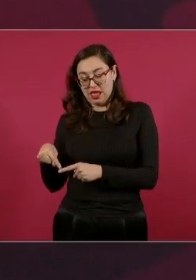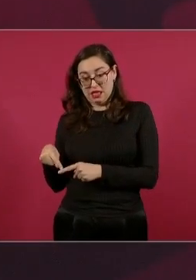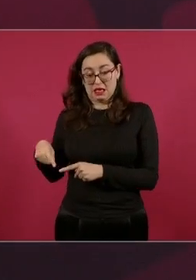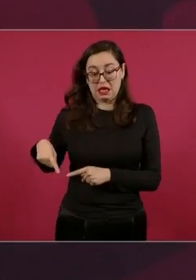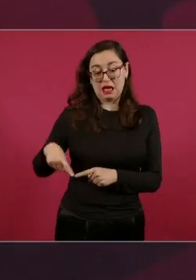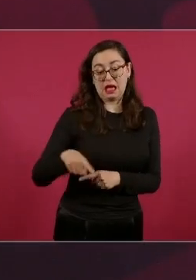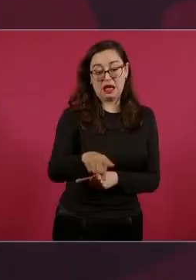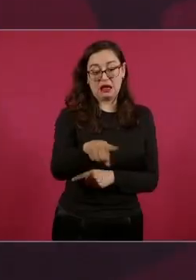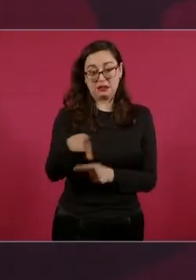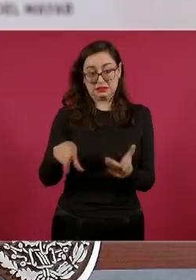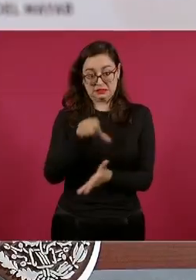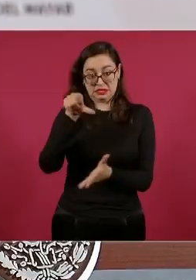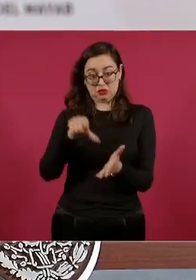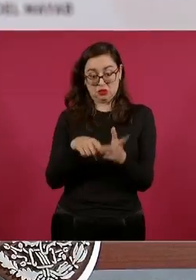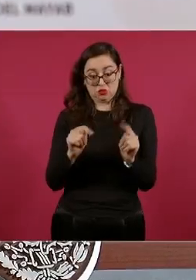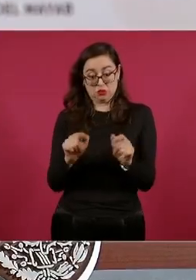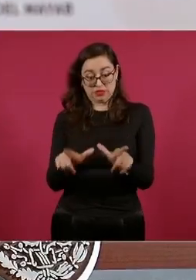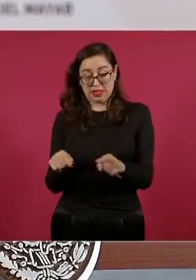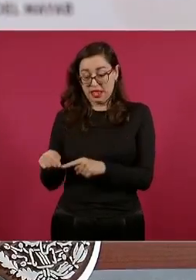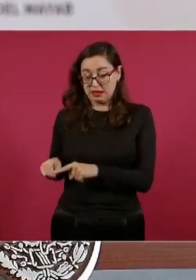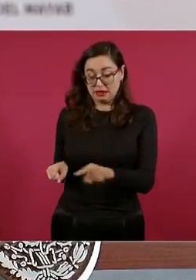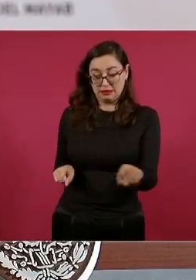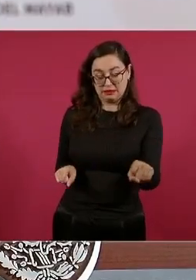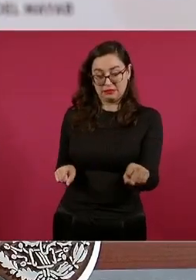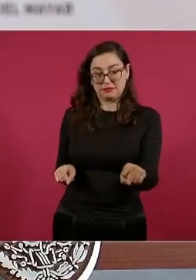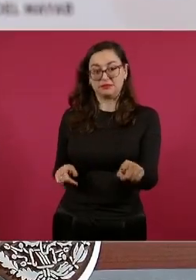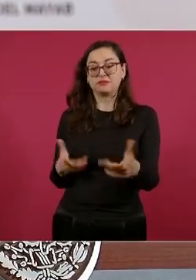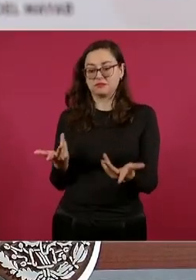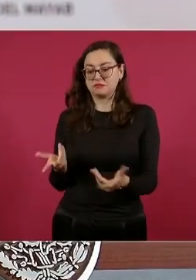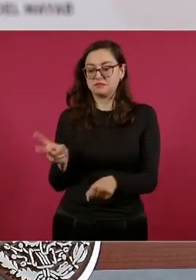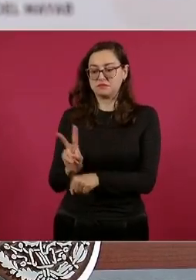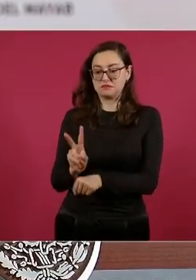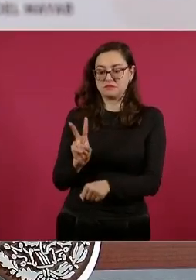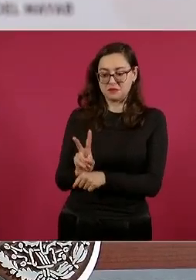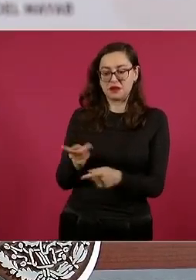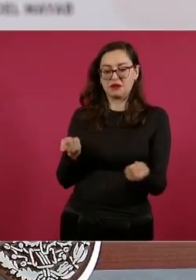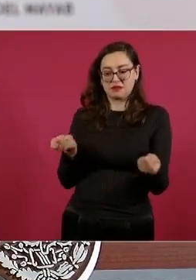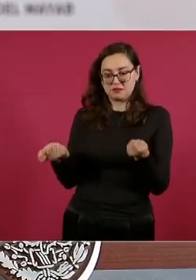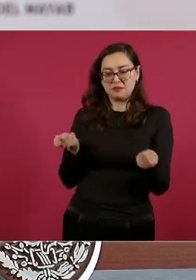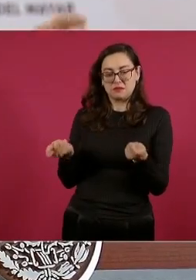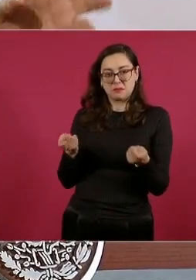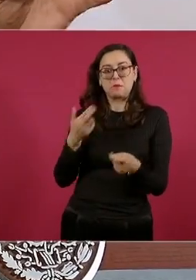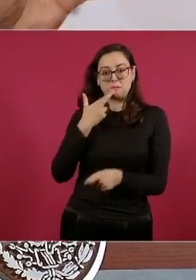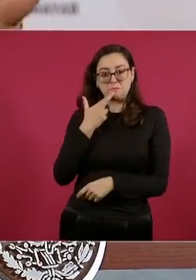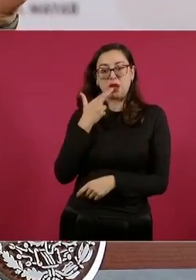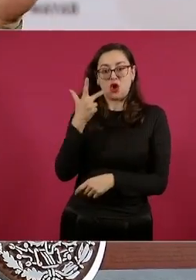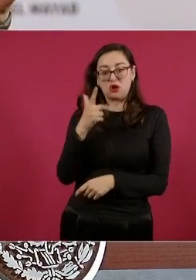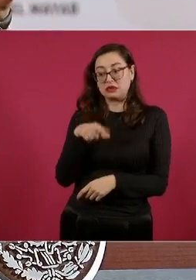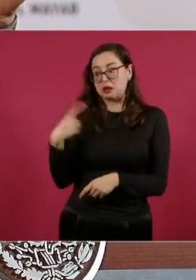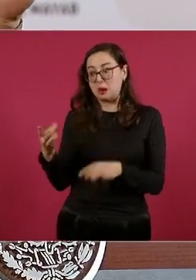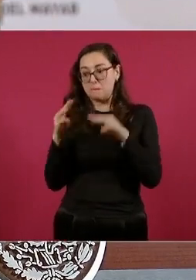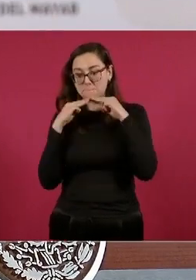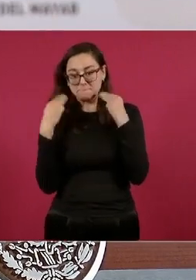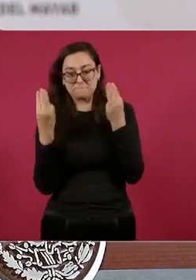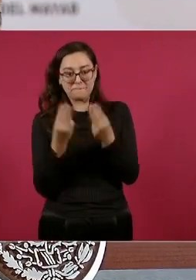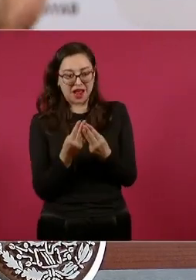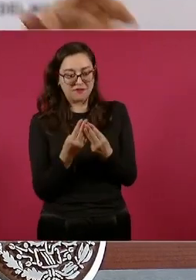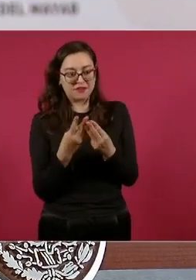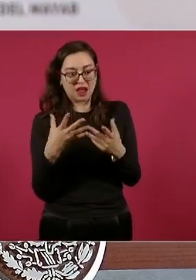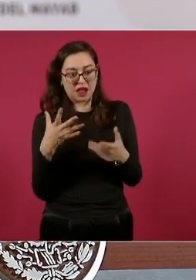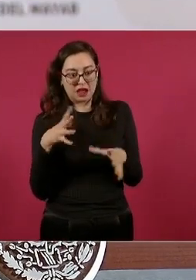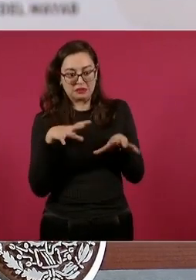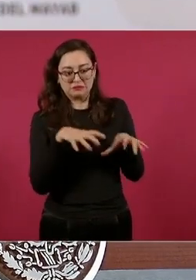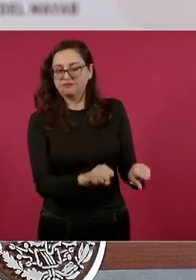Ya va a ser más difícil el dominio de estas bandas, porque ahora es como